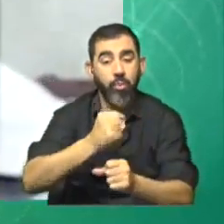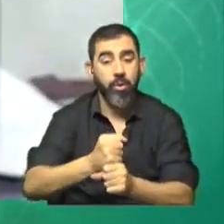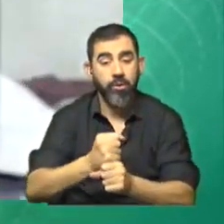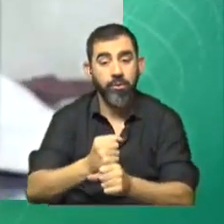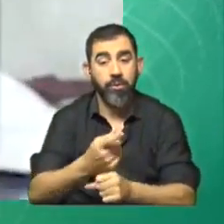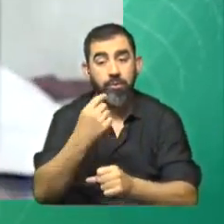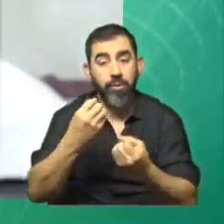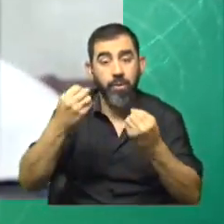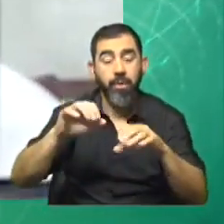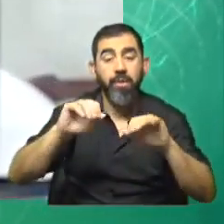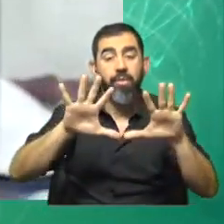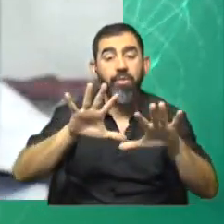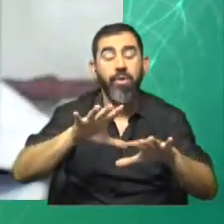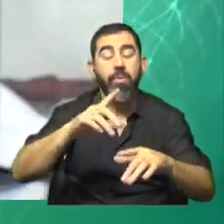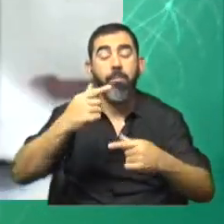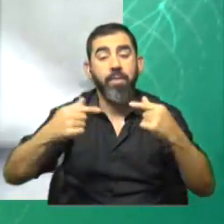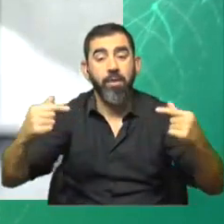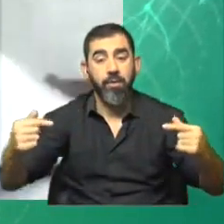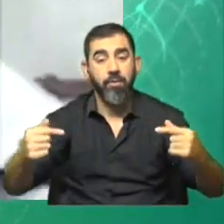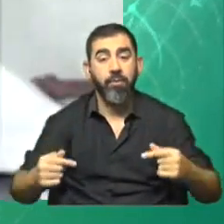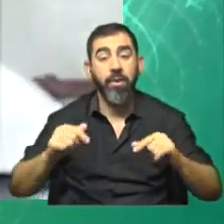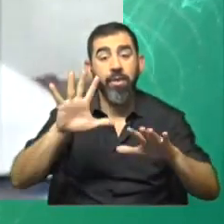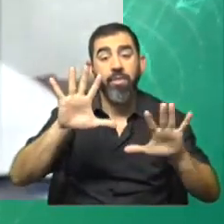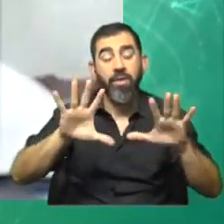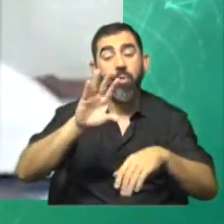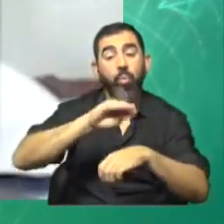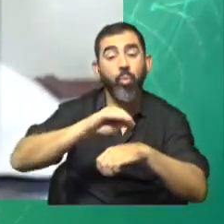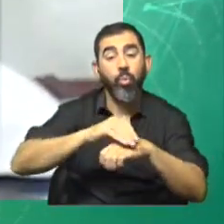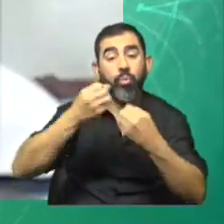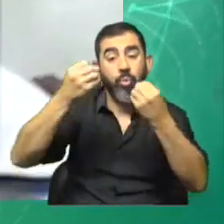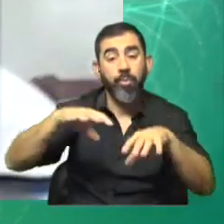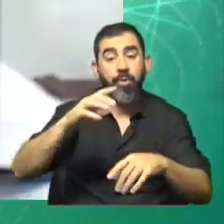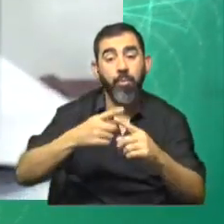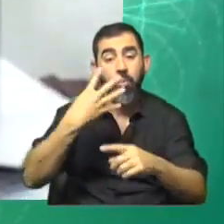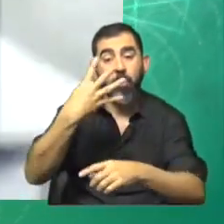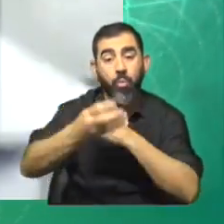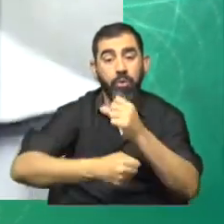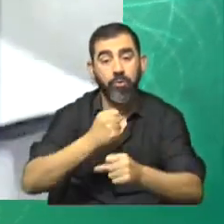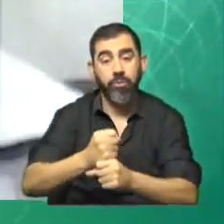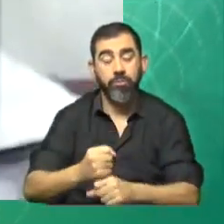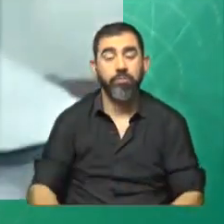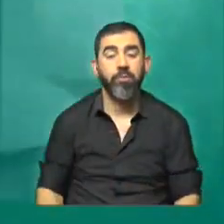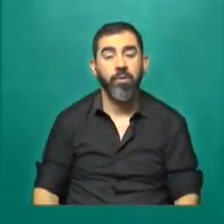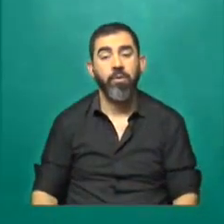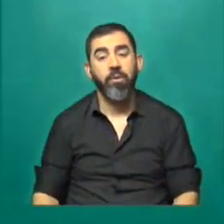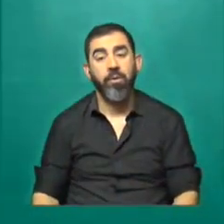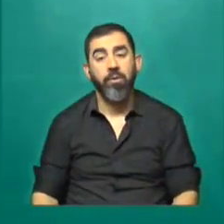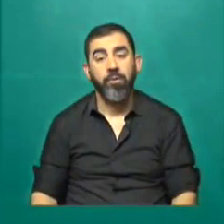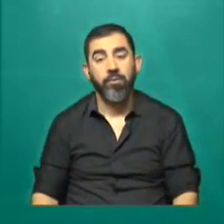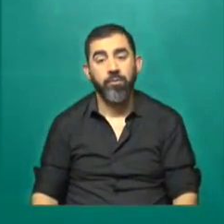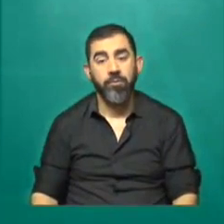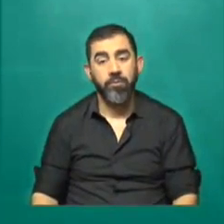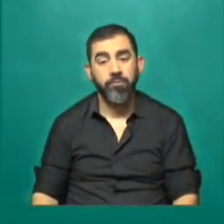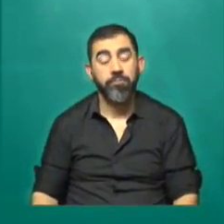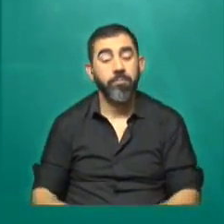por lo cual perdemos 10 asignaturas, ¿no? 10 cursos en esos cuatro años. Bueno, y seguimos